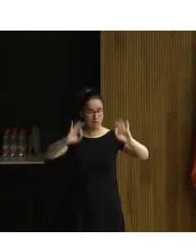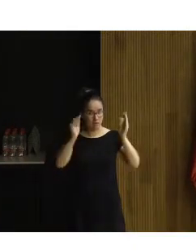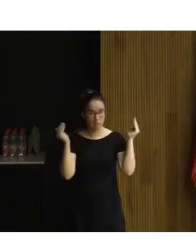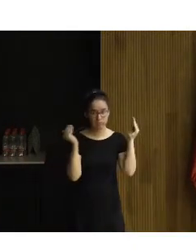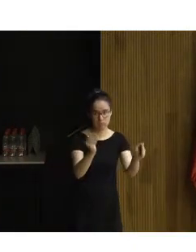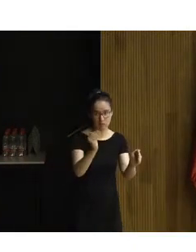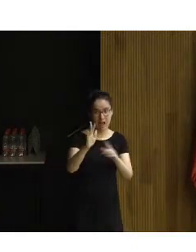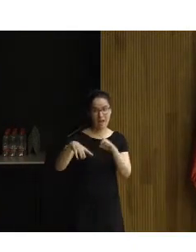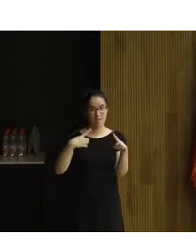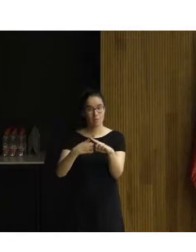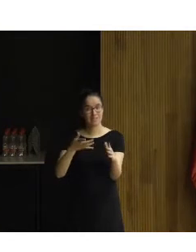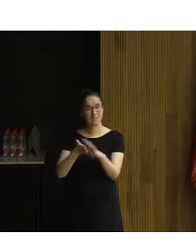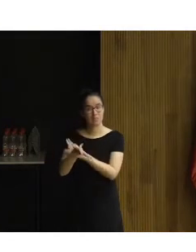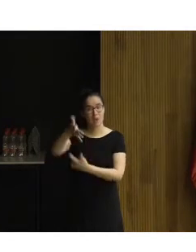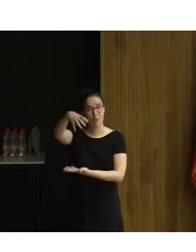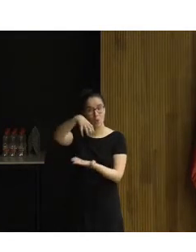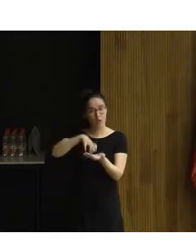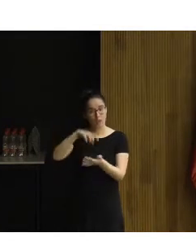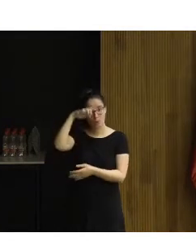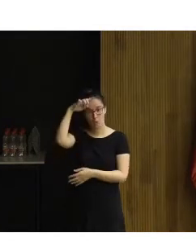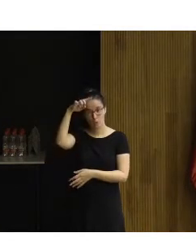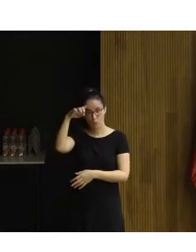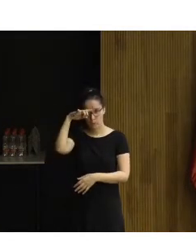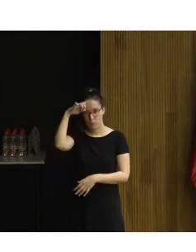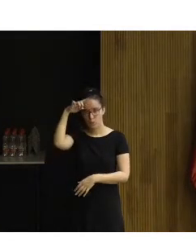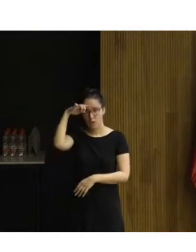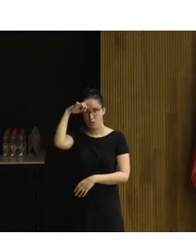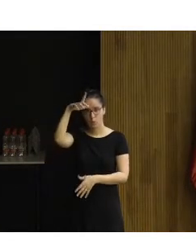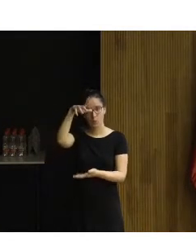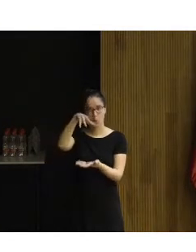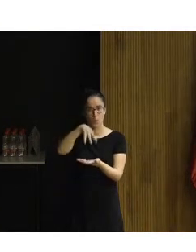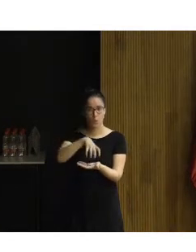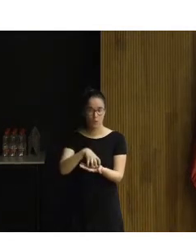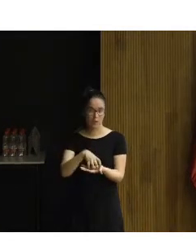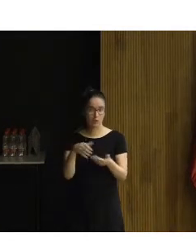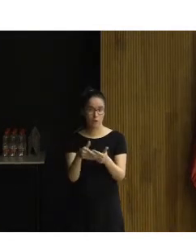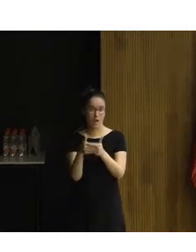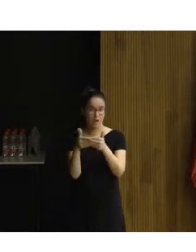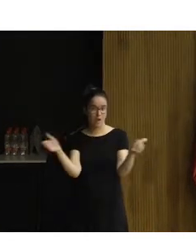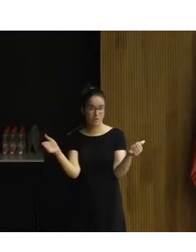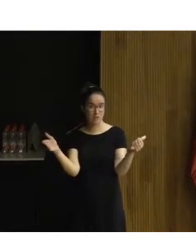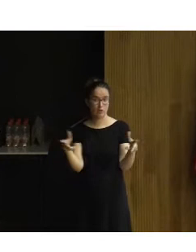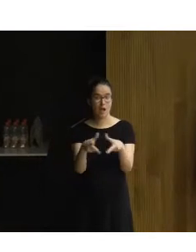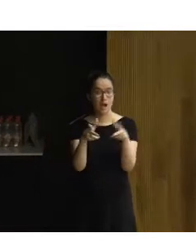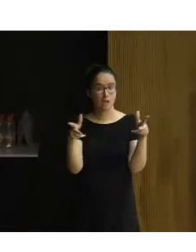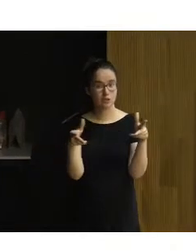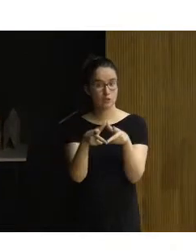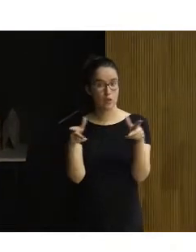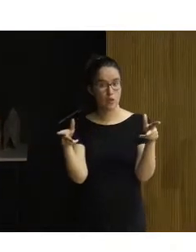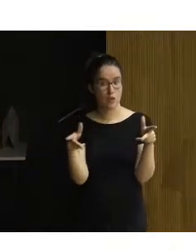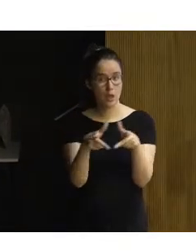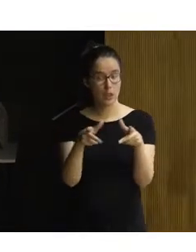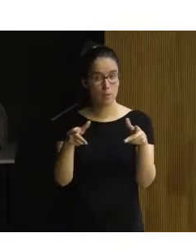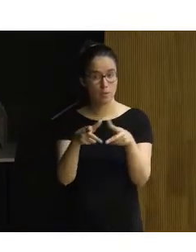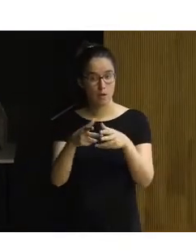dedica, es un centro cultural, es un centro abierto a la sociedad y dedicado a